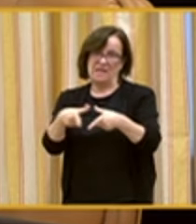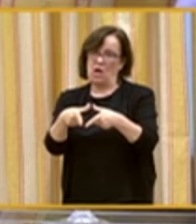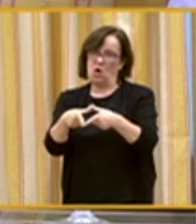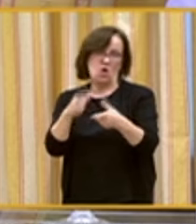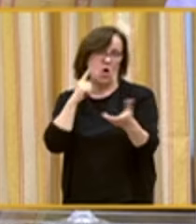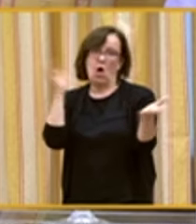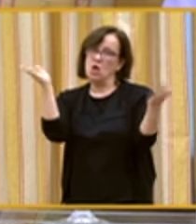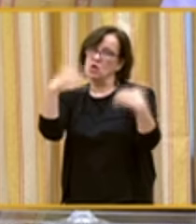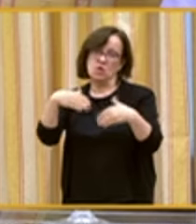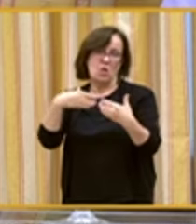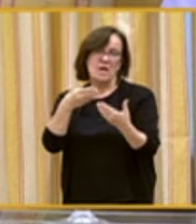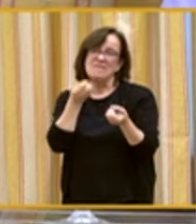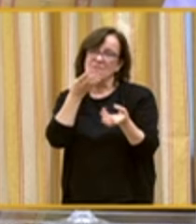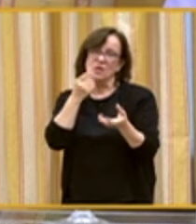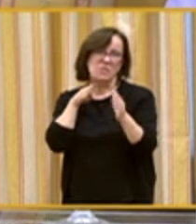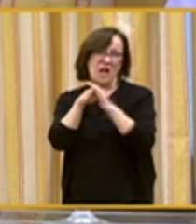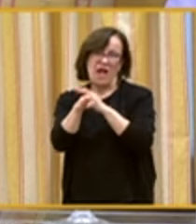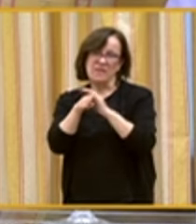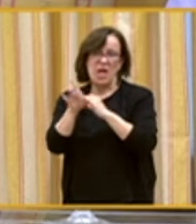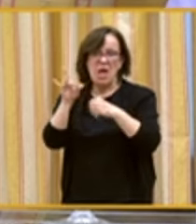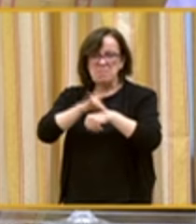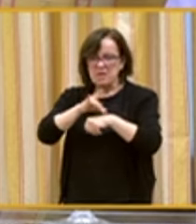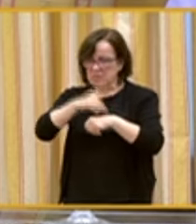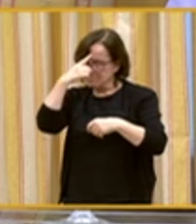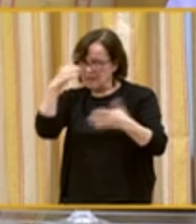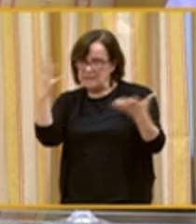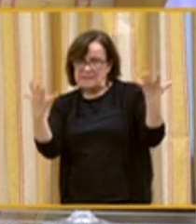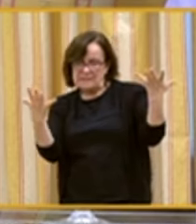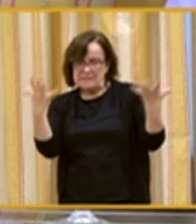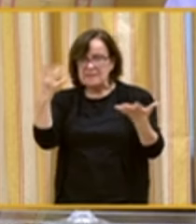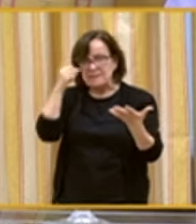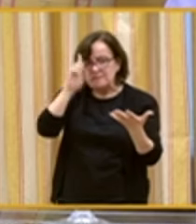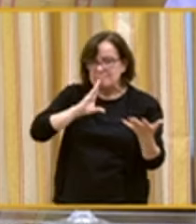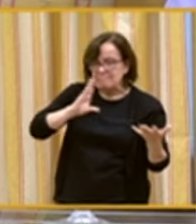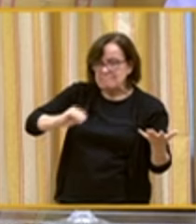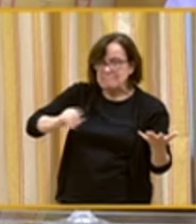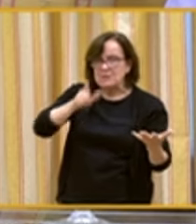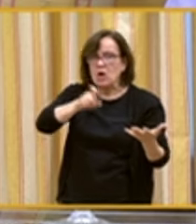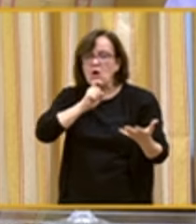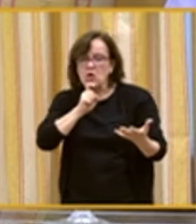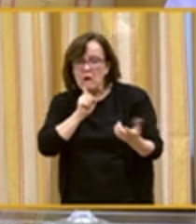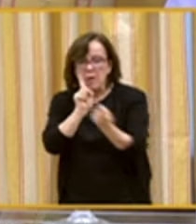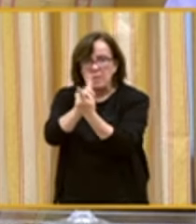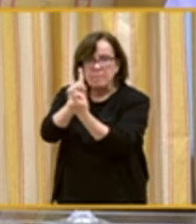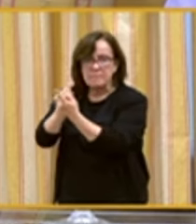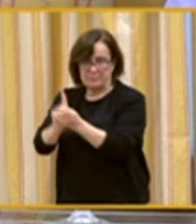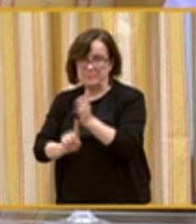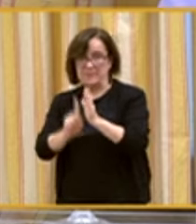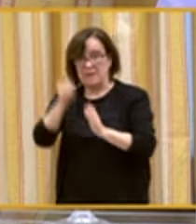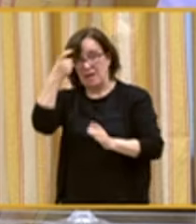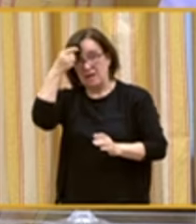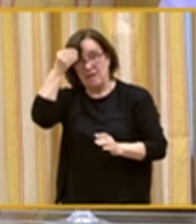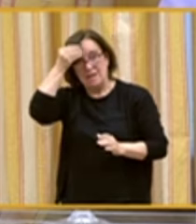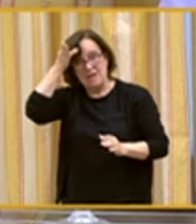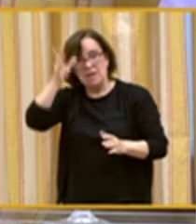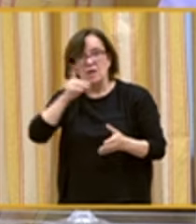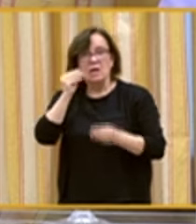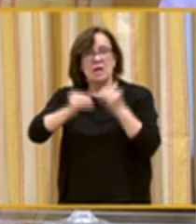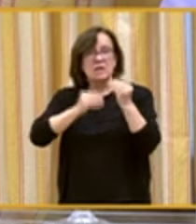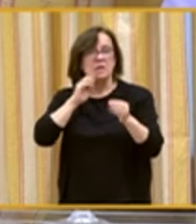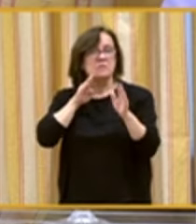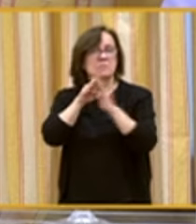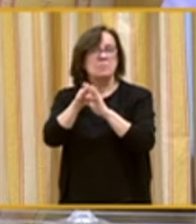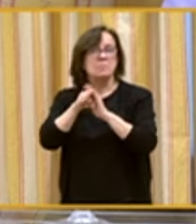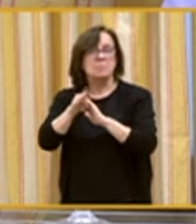hay información accesible, ni los médicos saben tratar a las personas con discapacidad intelectual y de desarrollo. Necesitamos acceso